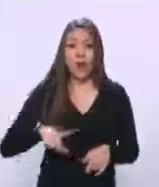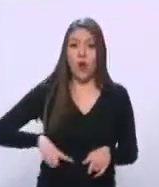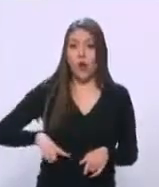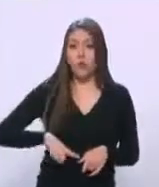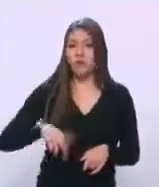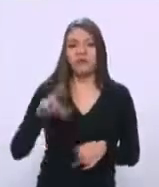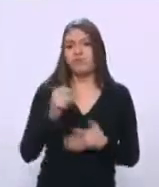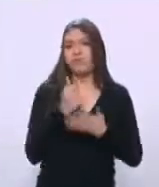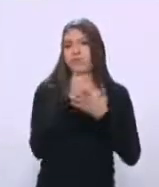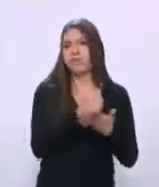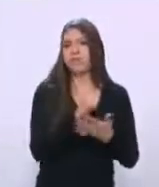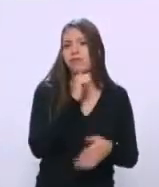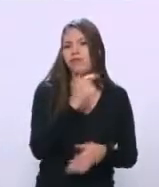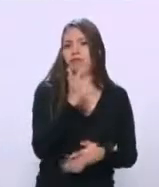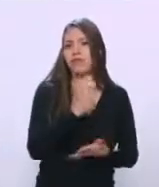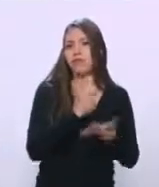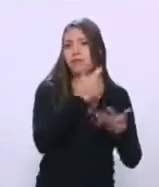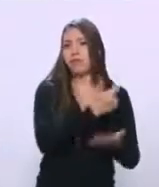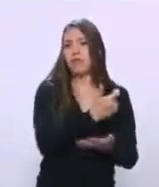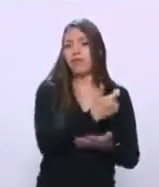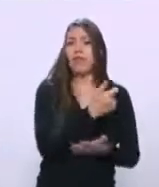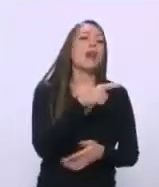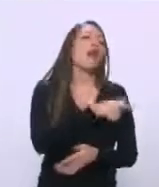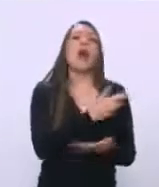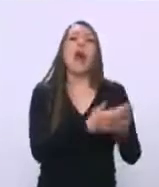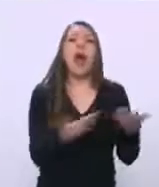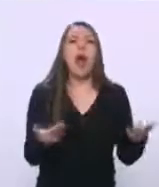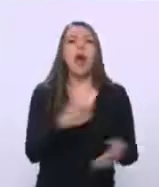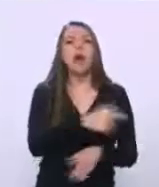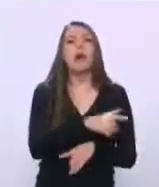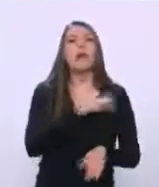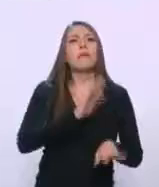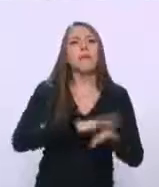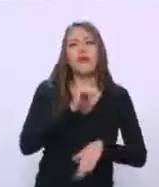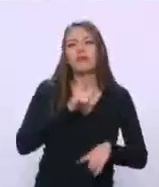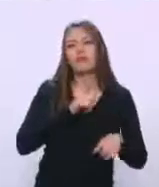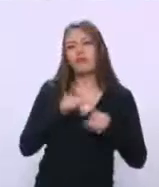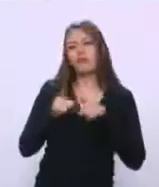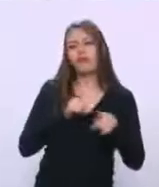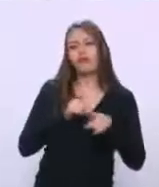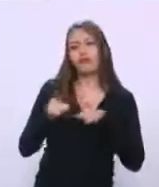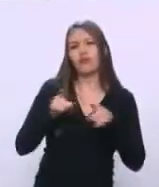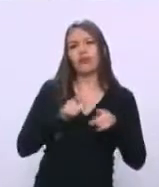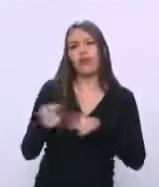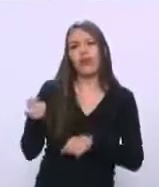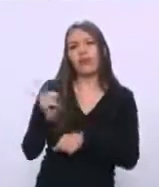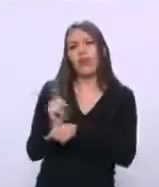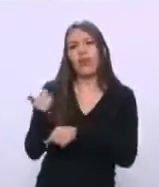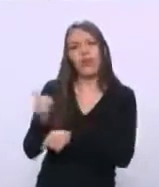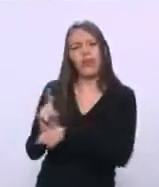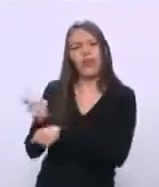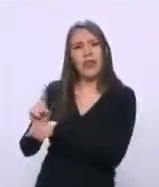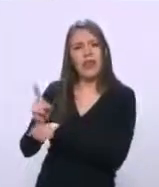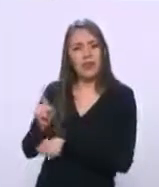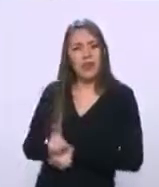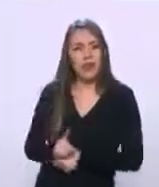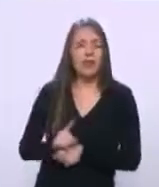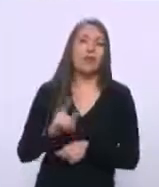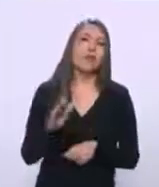entonces se han convertido en los enemigos públicos número uno, ¿no? Los atacan todos los días, ¿no? Porque ya no reciben ese